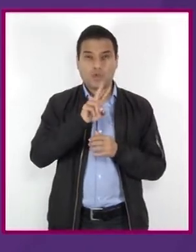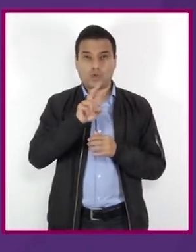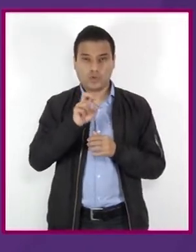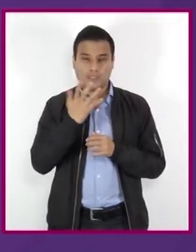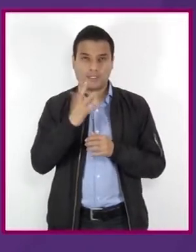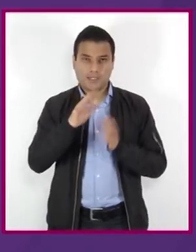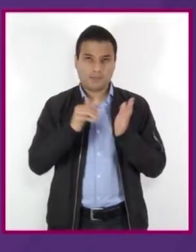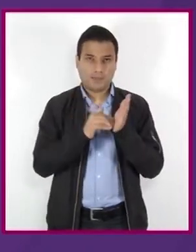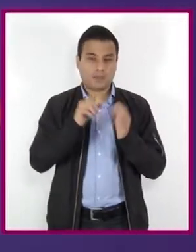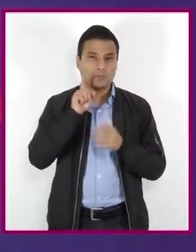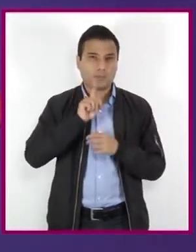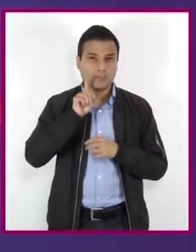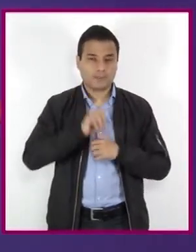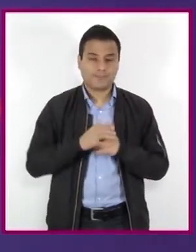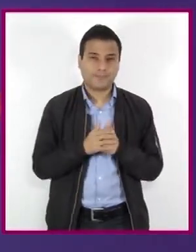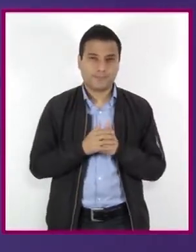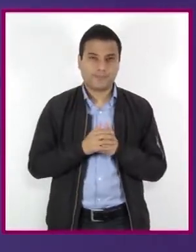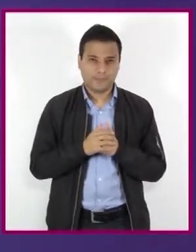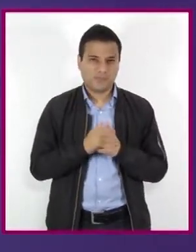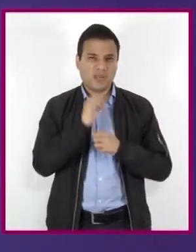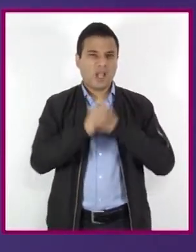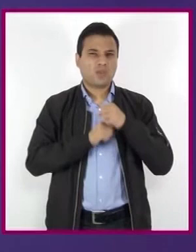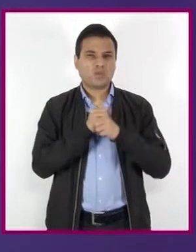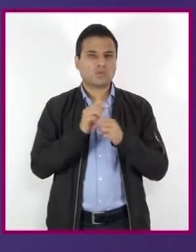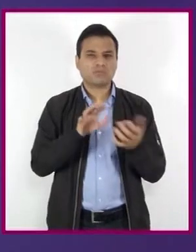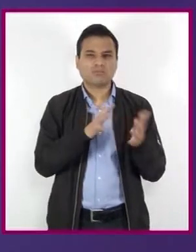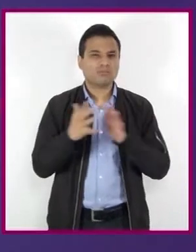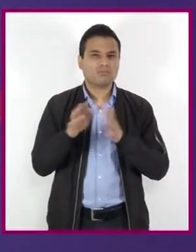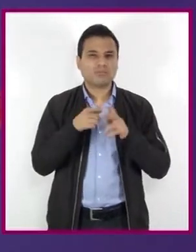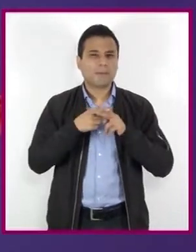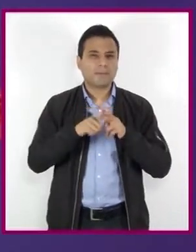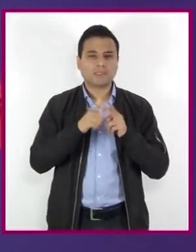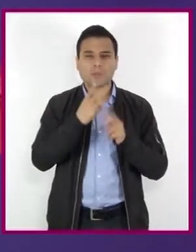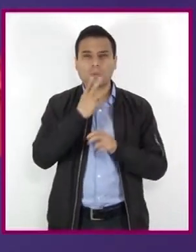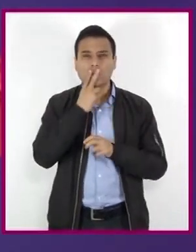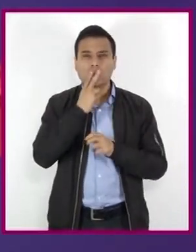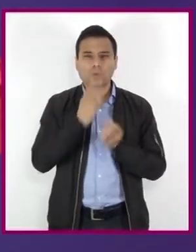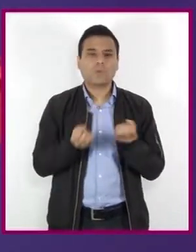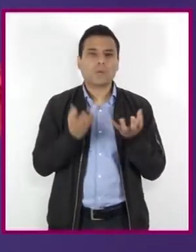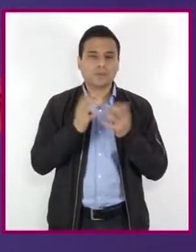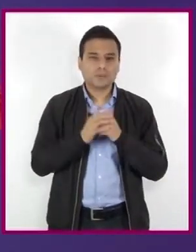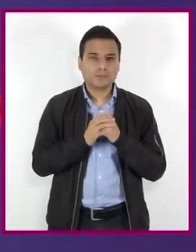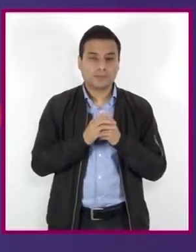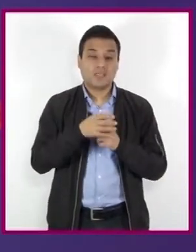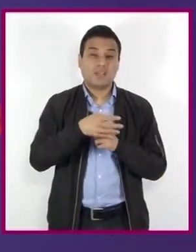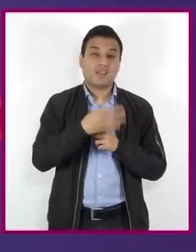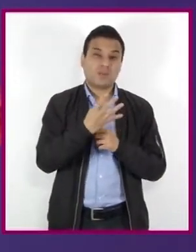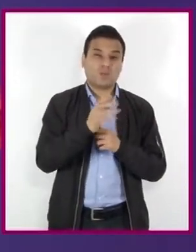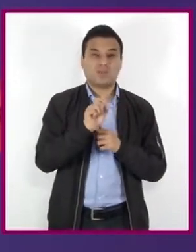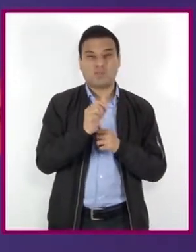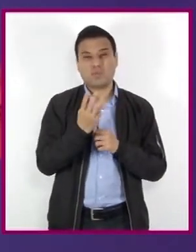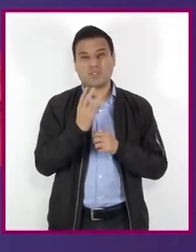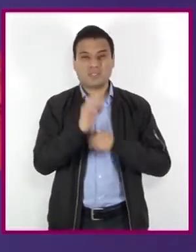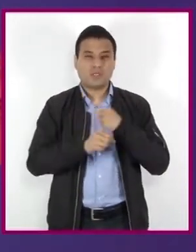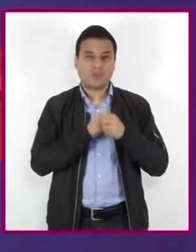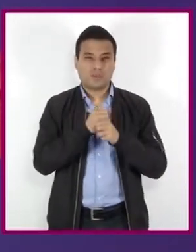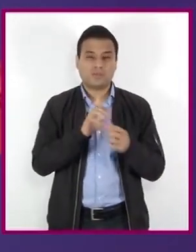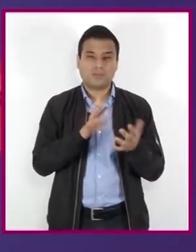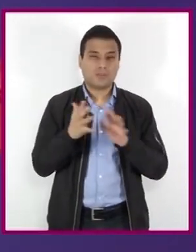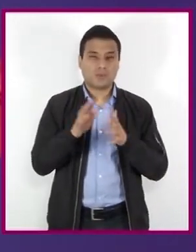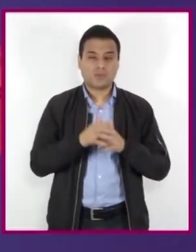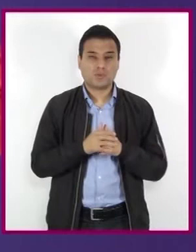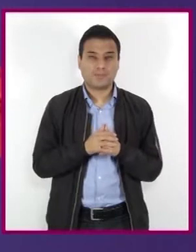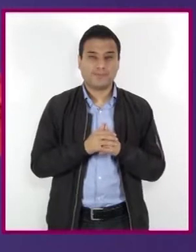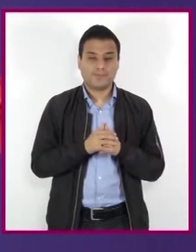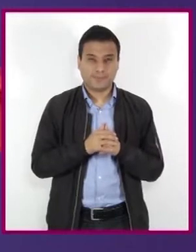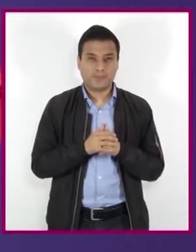.000 mujeres. La edad promedio para el inicio del consumo del tabaco es de 14.3 años y en